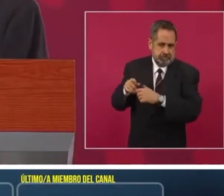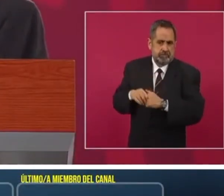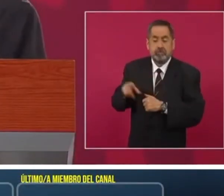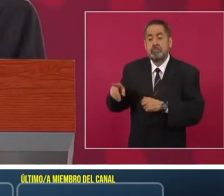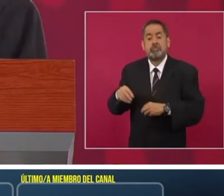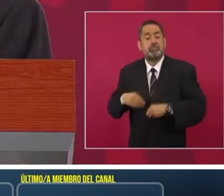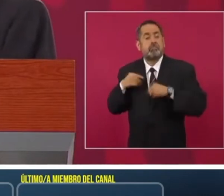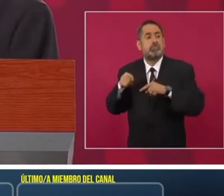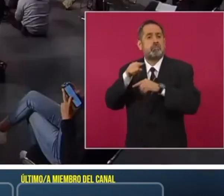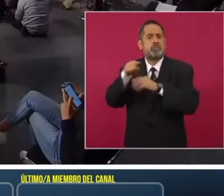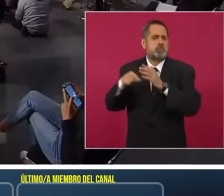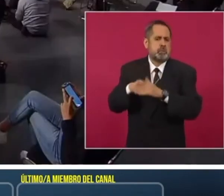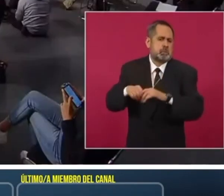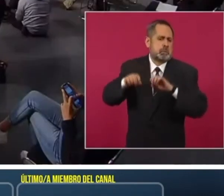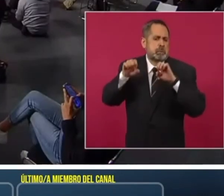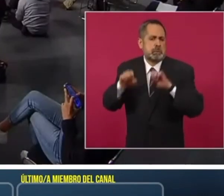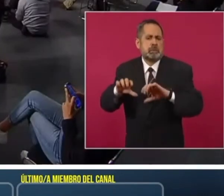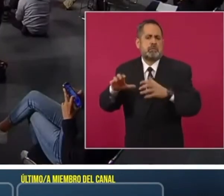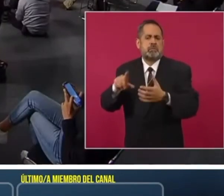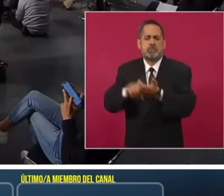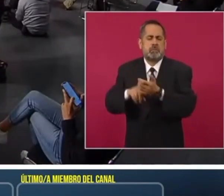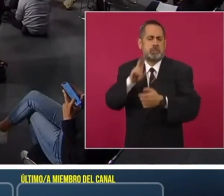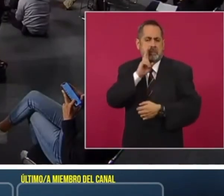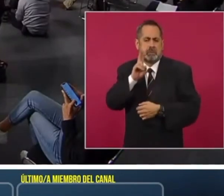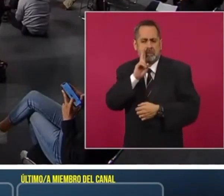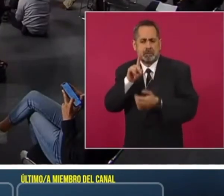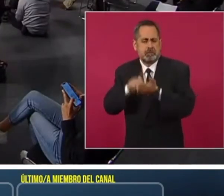vivía en una residencia en Houston,